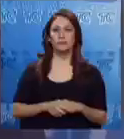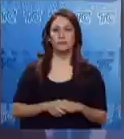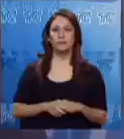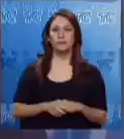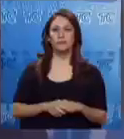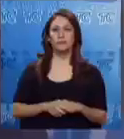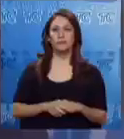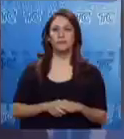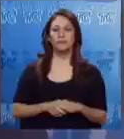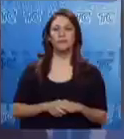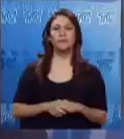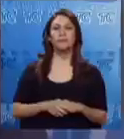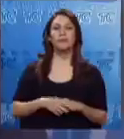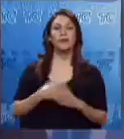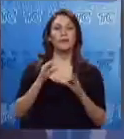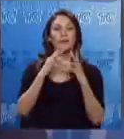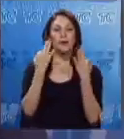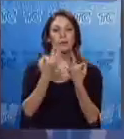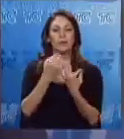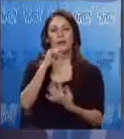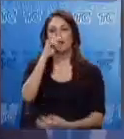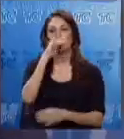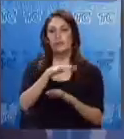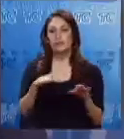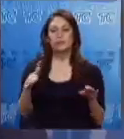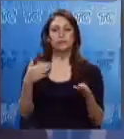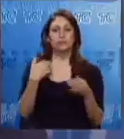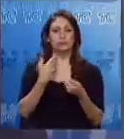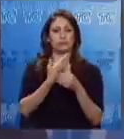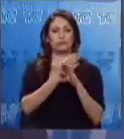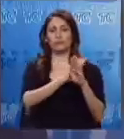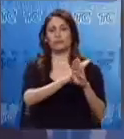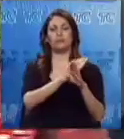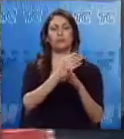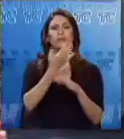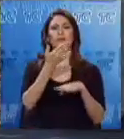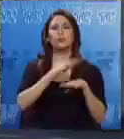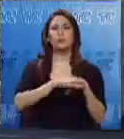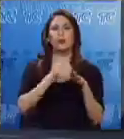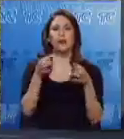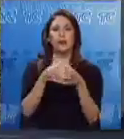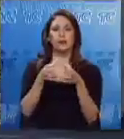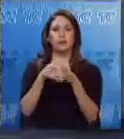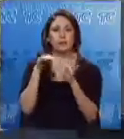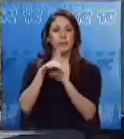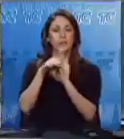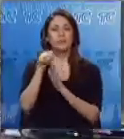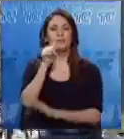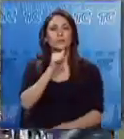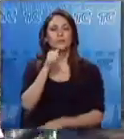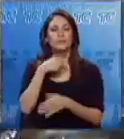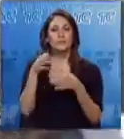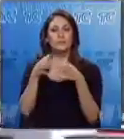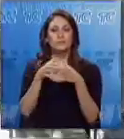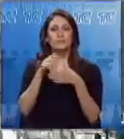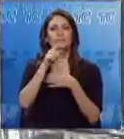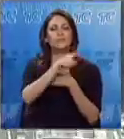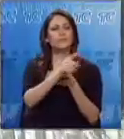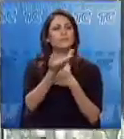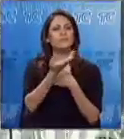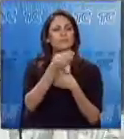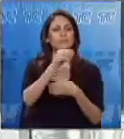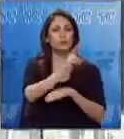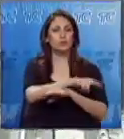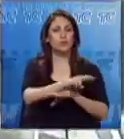El juez tercero de la Niñez Familia y Adolescencia negó la acción de protección planteada por la Asociación de Bancos Privados contra la resolución de la